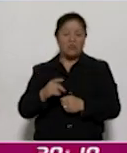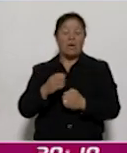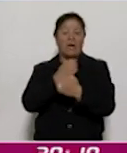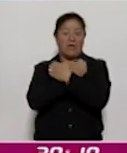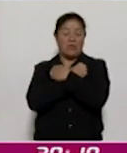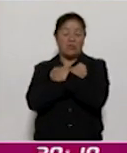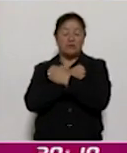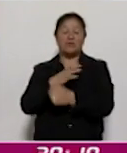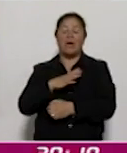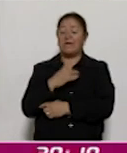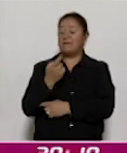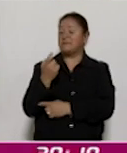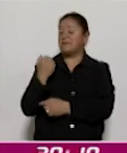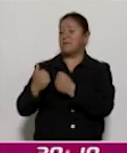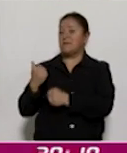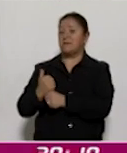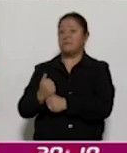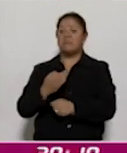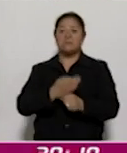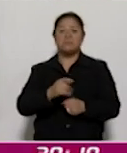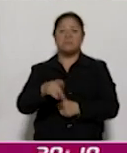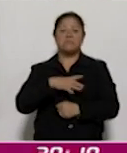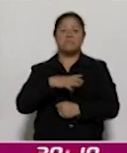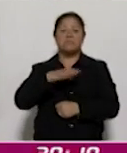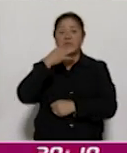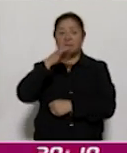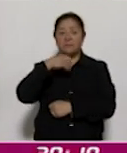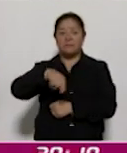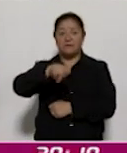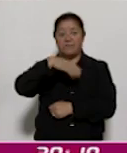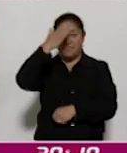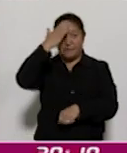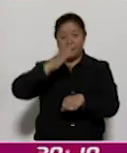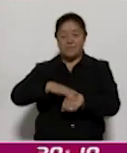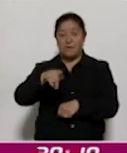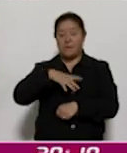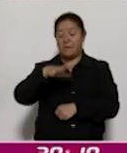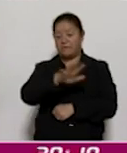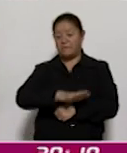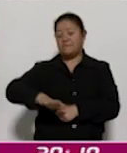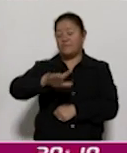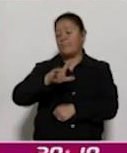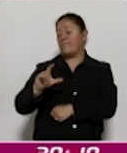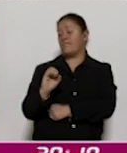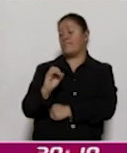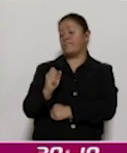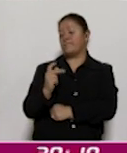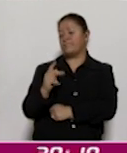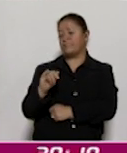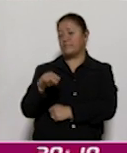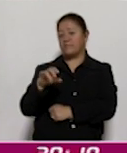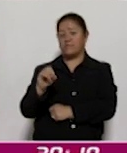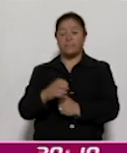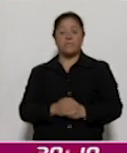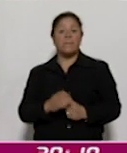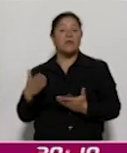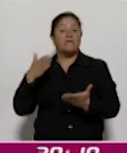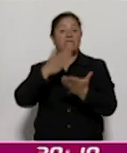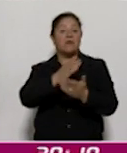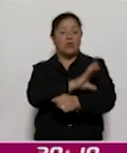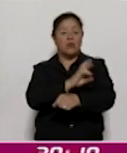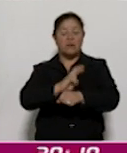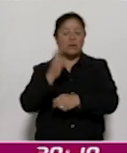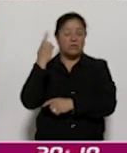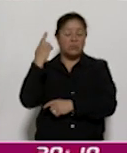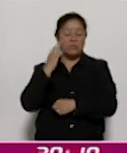años. En este marco se realizó una ceremonia conmemorativa en el Complejo Cultural Los Pinos, a la que asistió la Coordinadora de Radio, Cine y